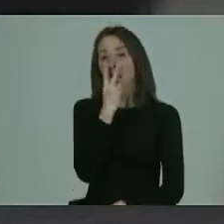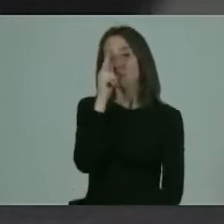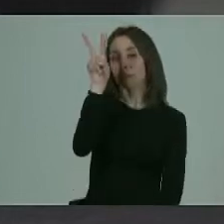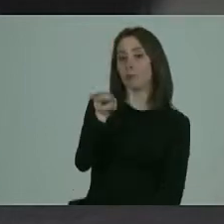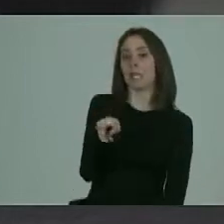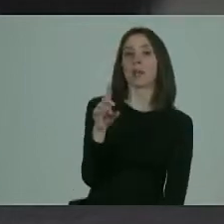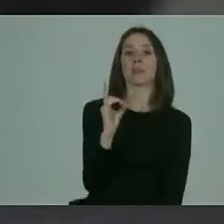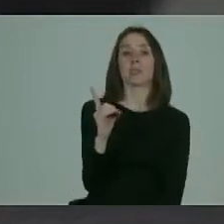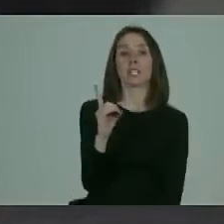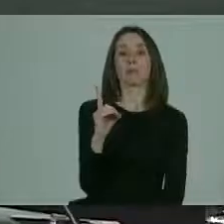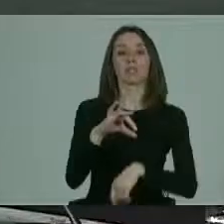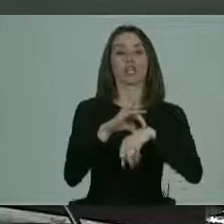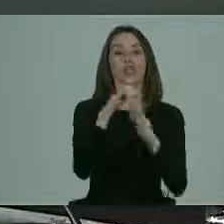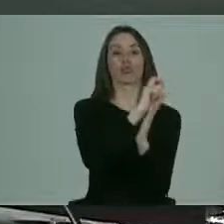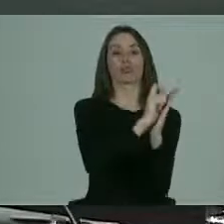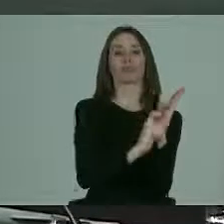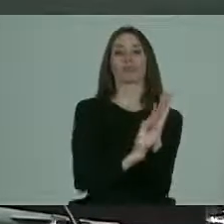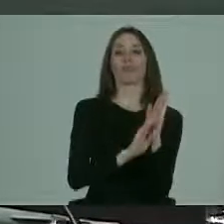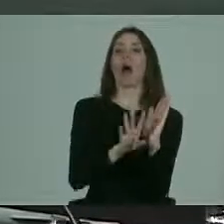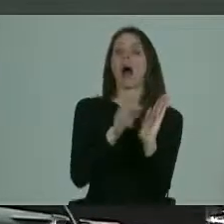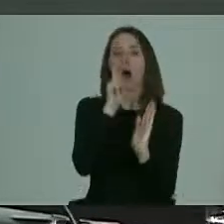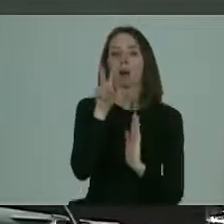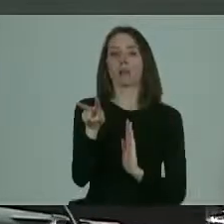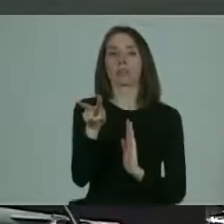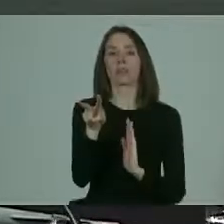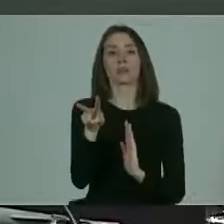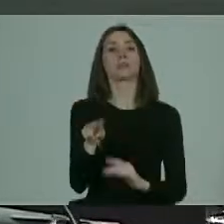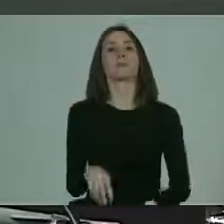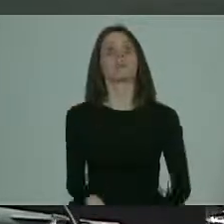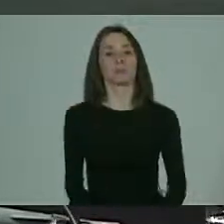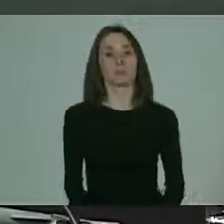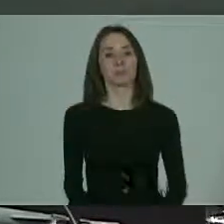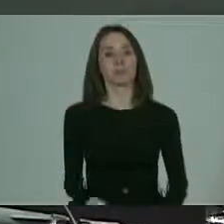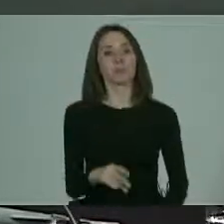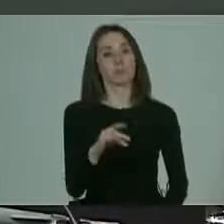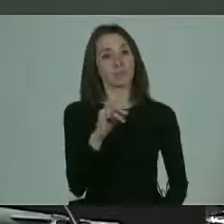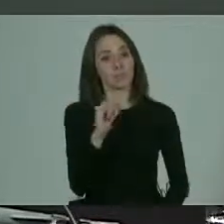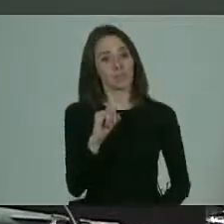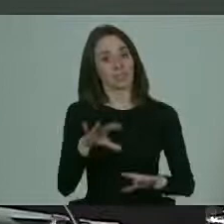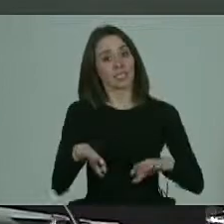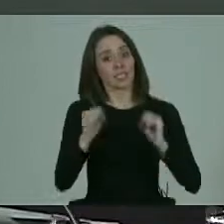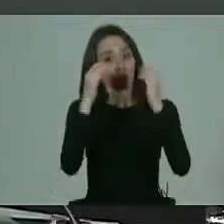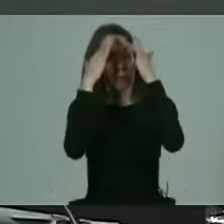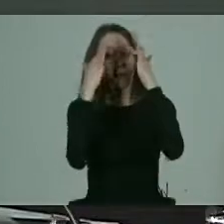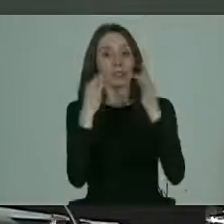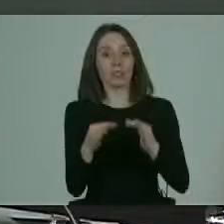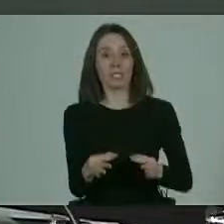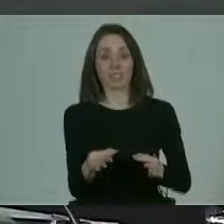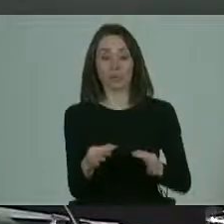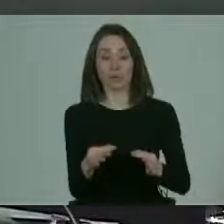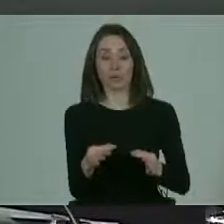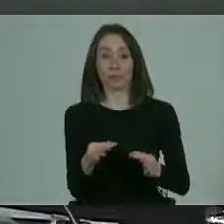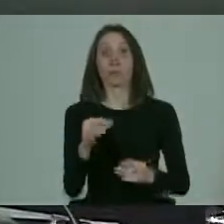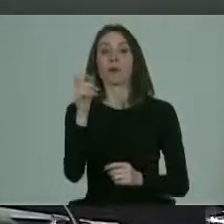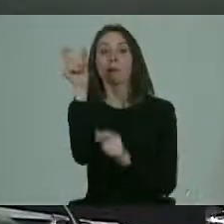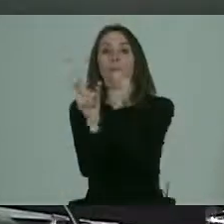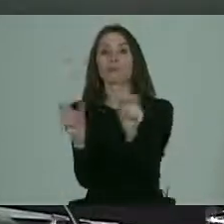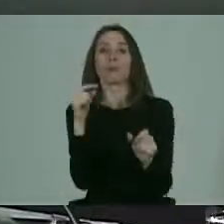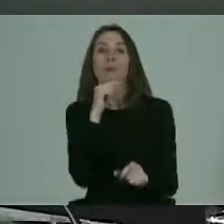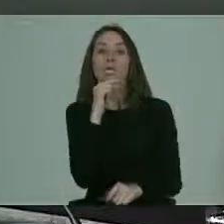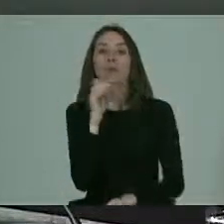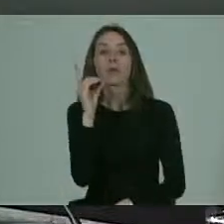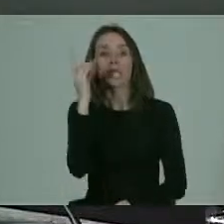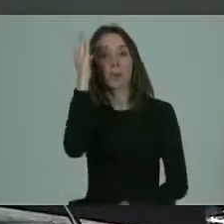discapacidad como si fuera un diagnóstico. Y por otro lado, si hay que tomar decisiones, ¿no es cierto?, en personas que tienen, por ejemplo, una